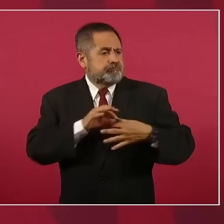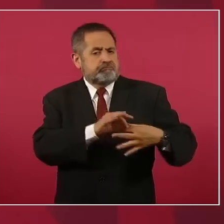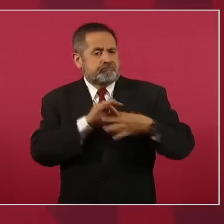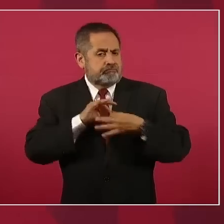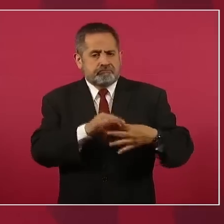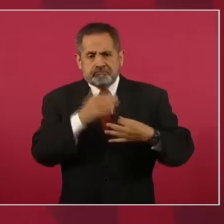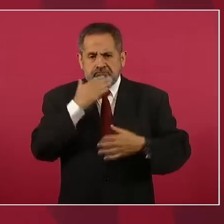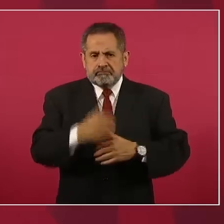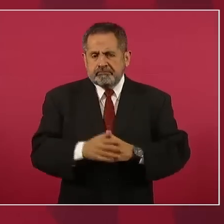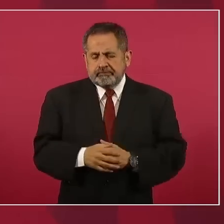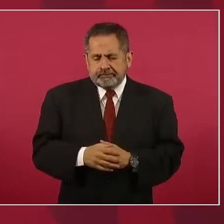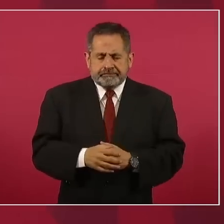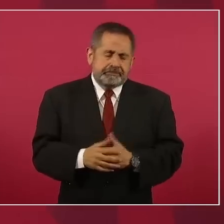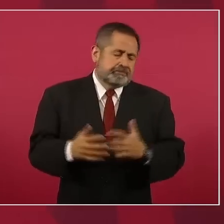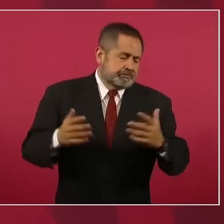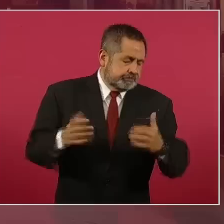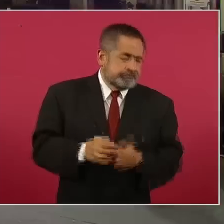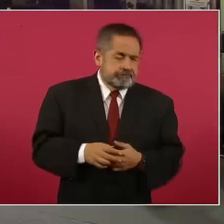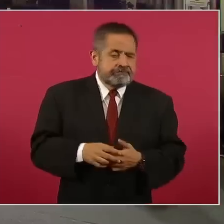Eso es en general.